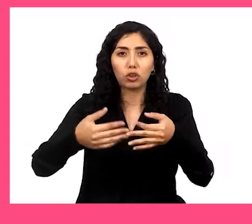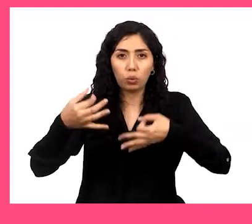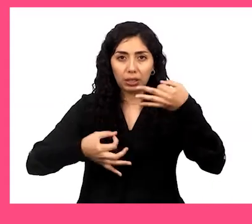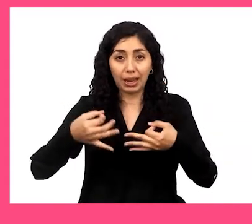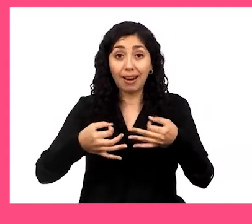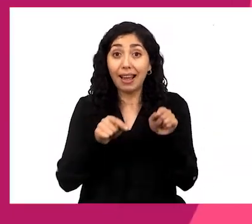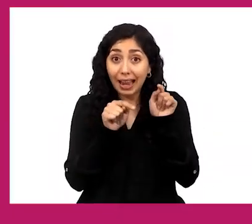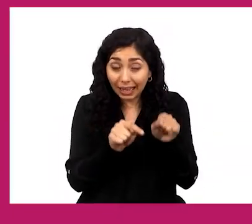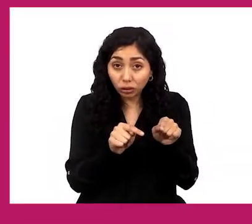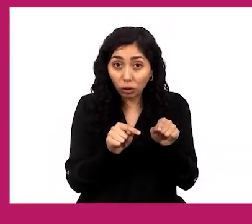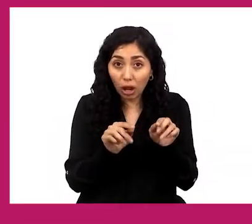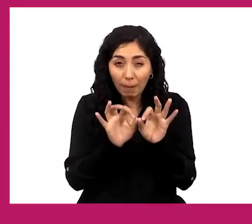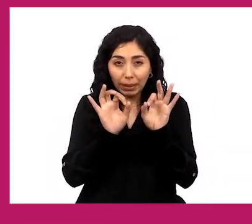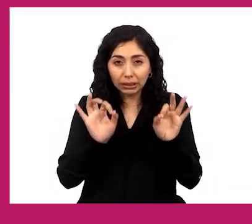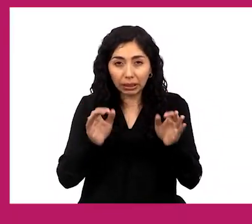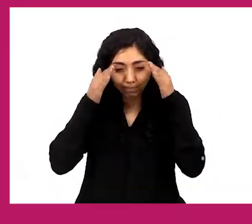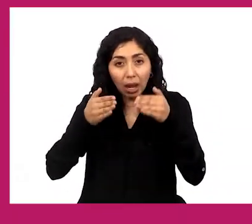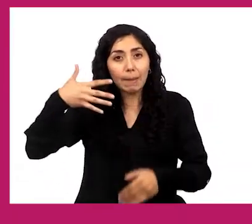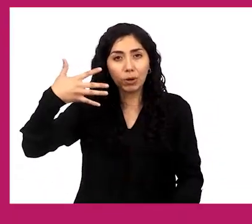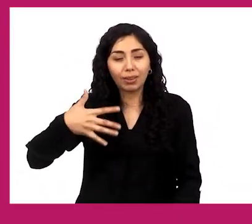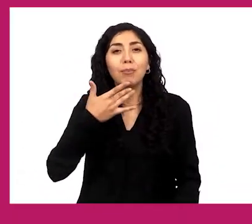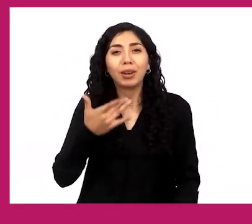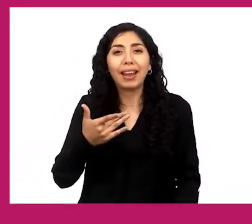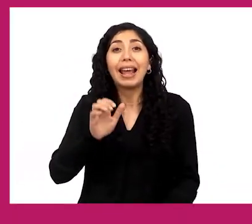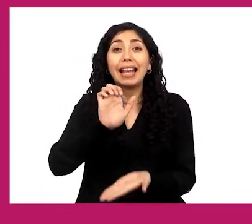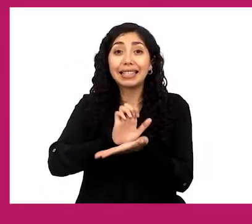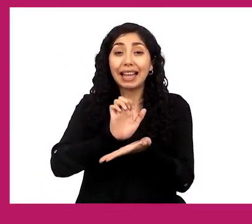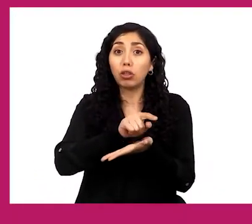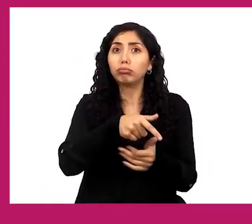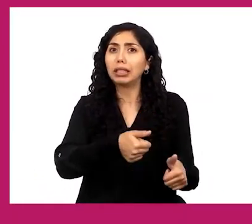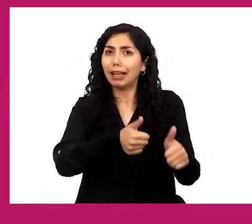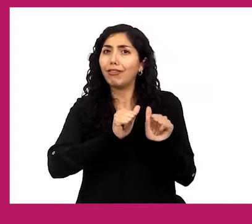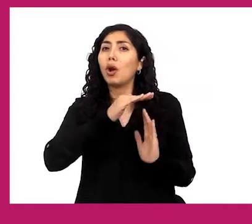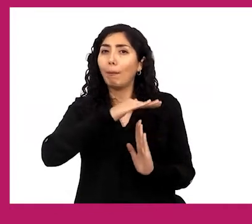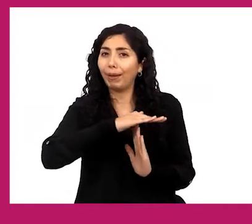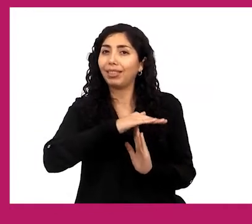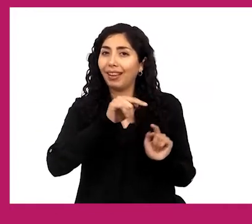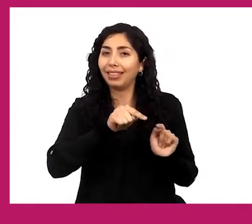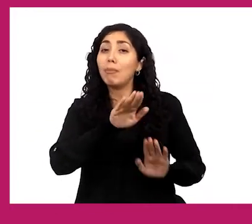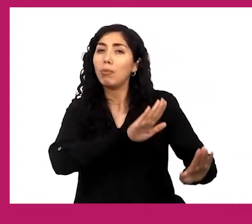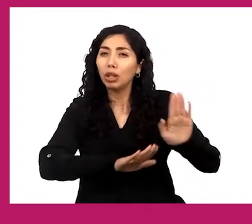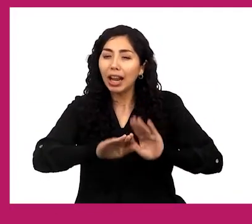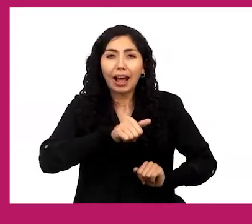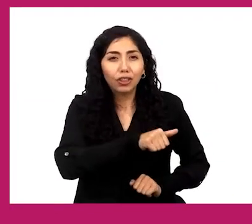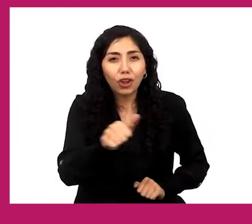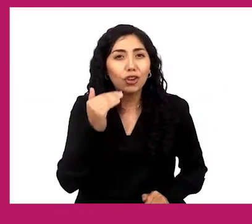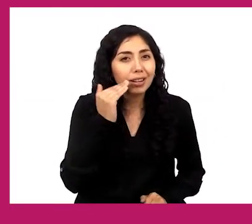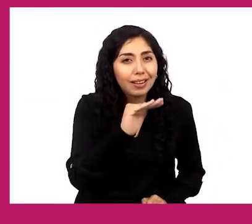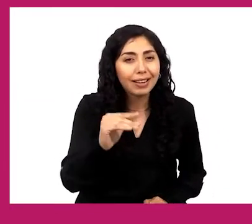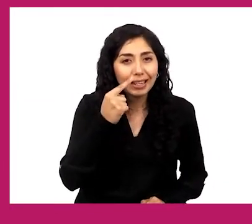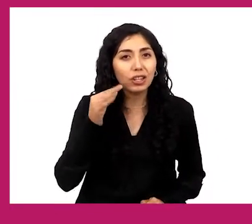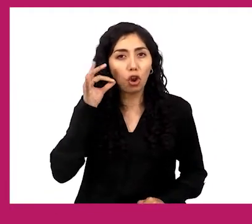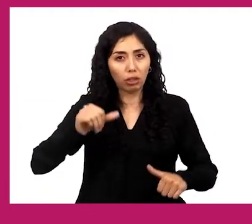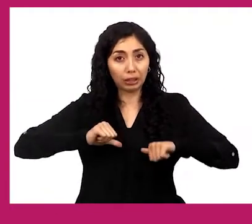del proceso judicial. Esto es especialmente importante porque el Estado tiene desafíos pendientes para proteger a todos